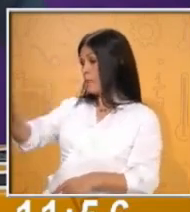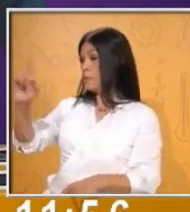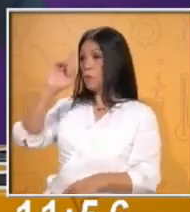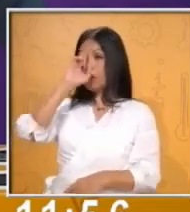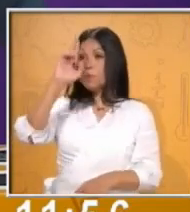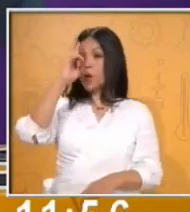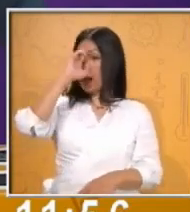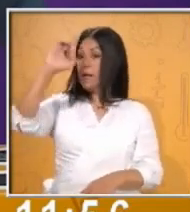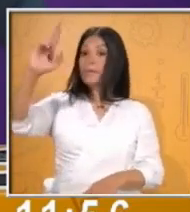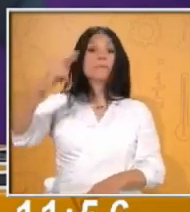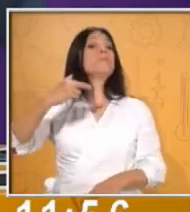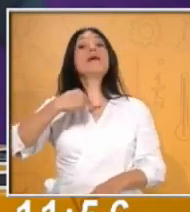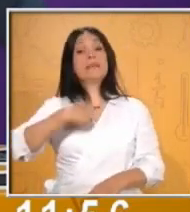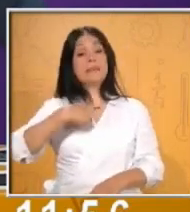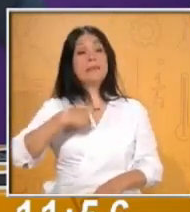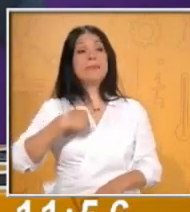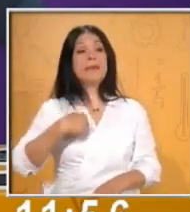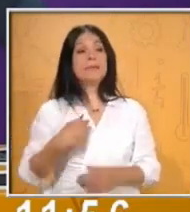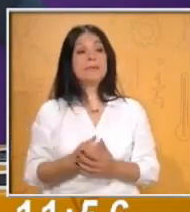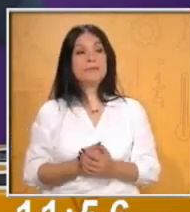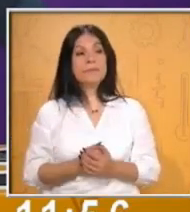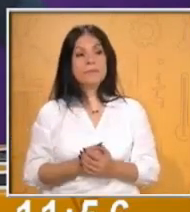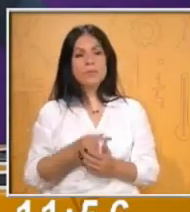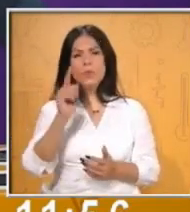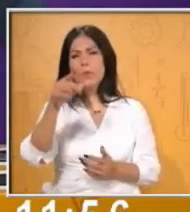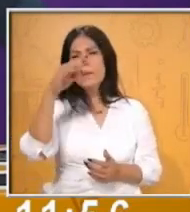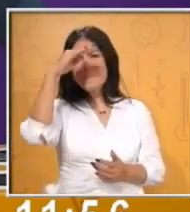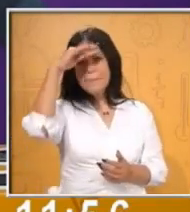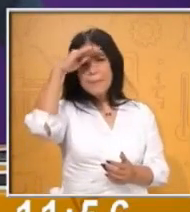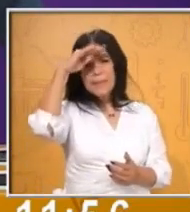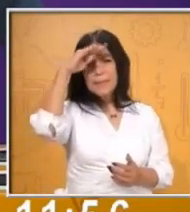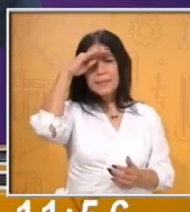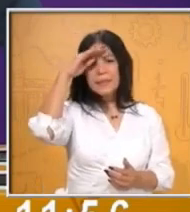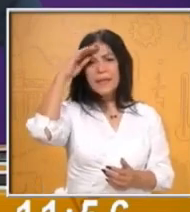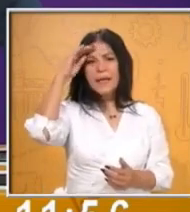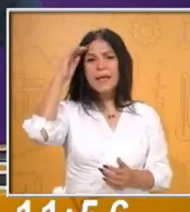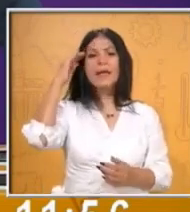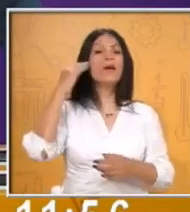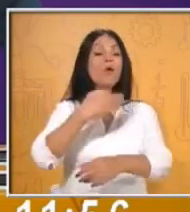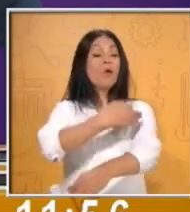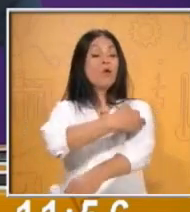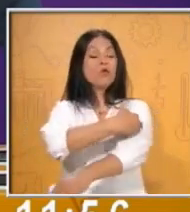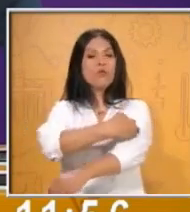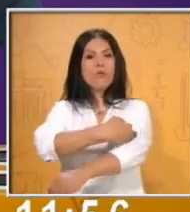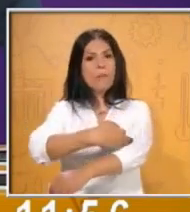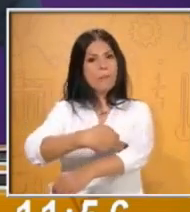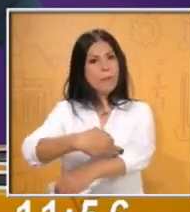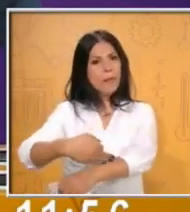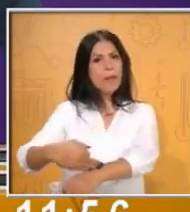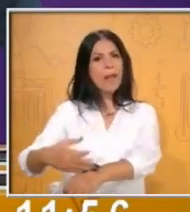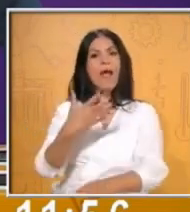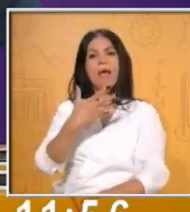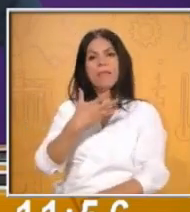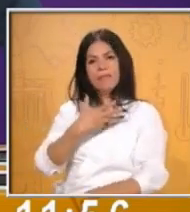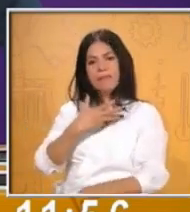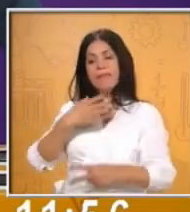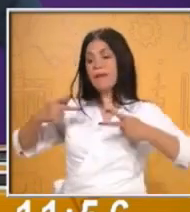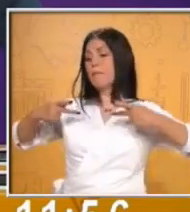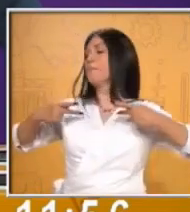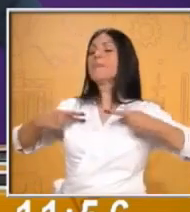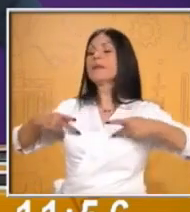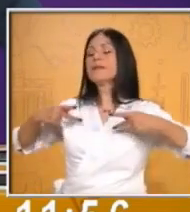reflexiona un poco con tu familia sobre todo aquello que nos hace diferentes, pero a la vez